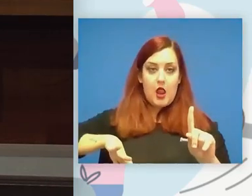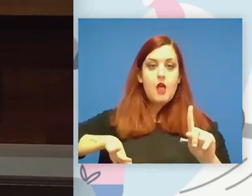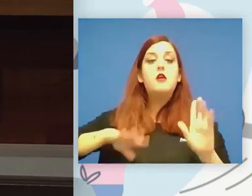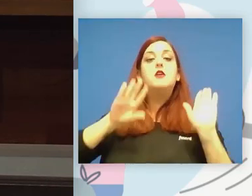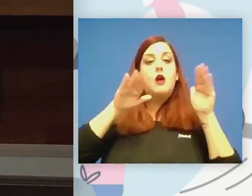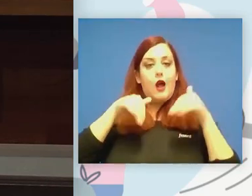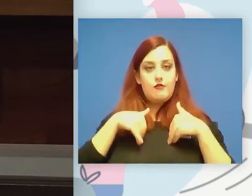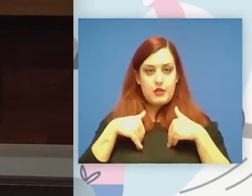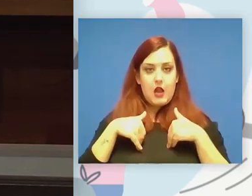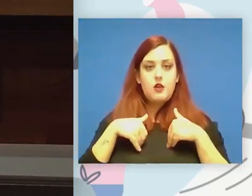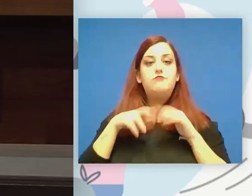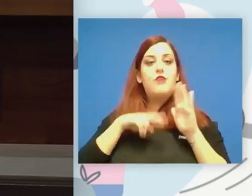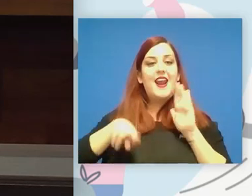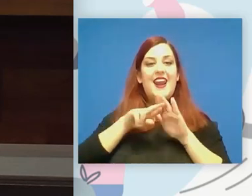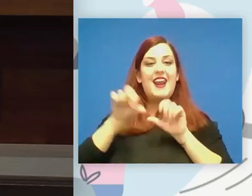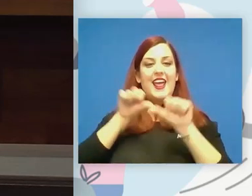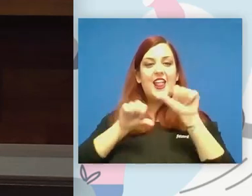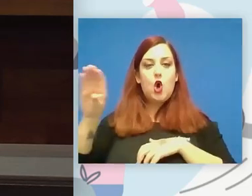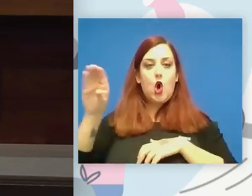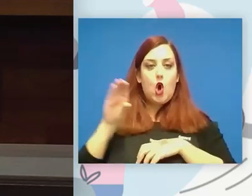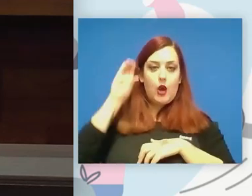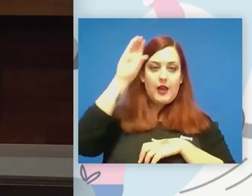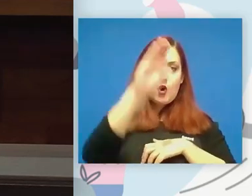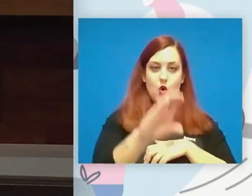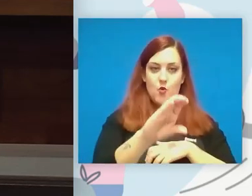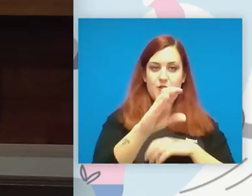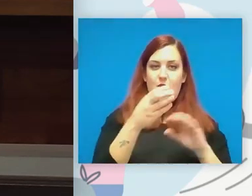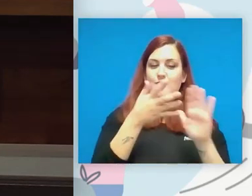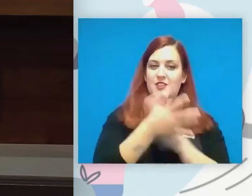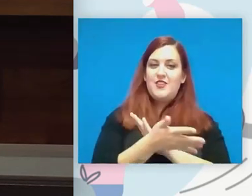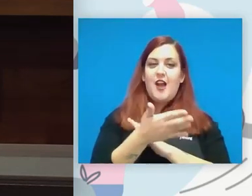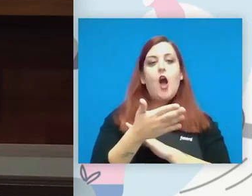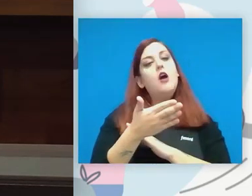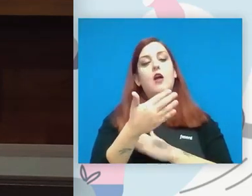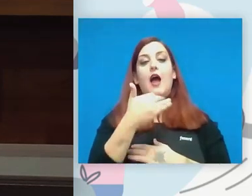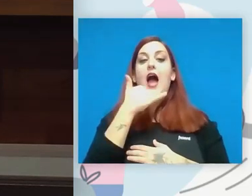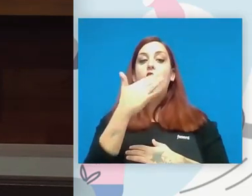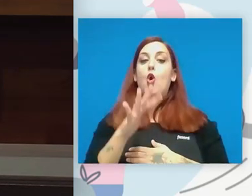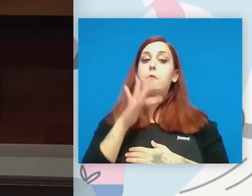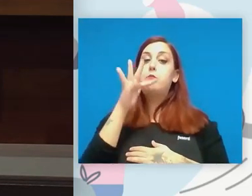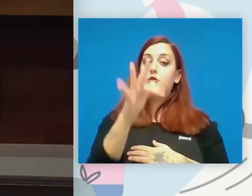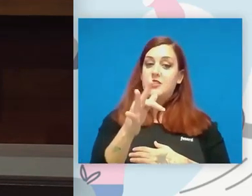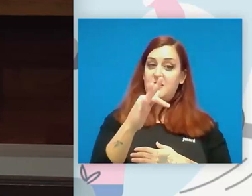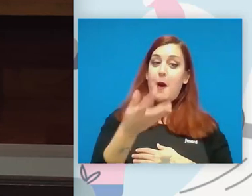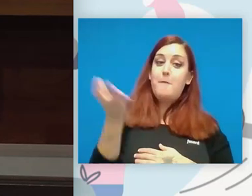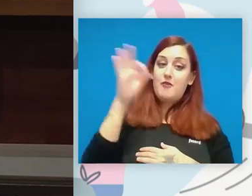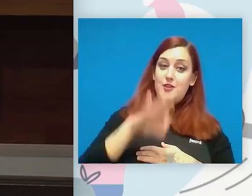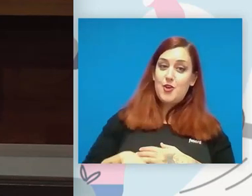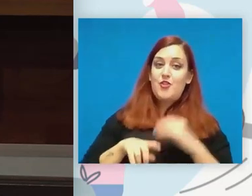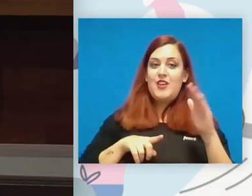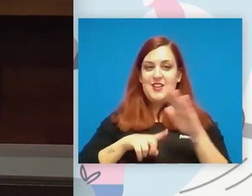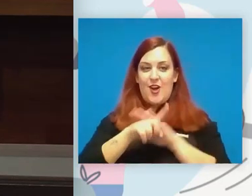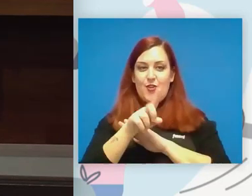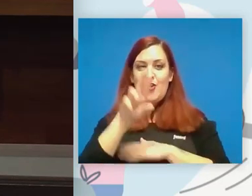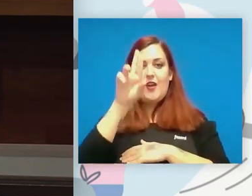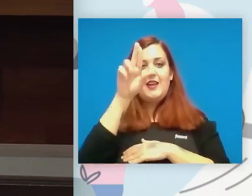tengan ese retorno económico que verdaderamente lo puedan considerar como una parte profesional y de desarrollo y que forme parte de lo que